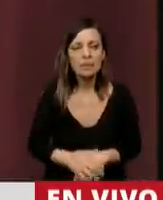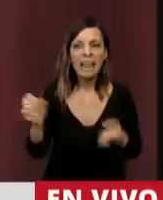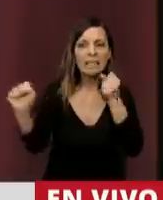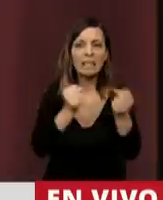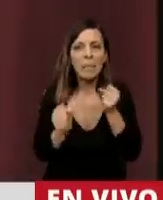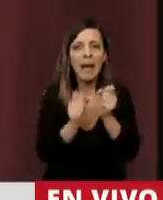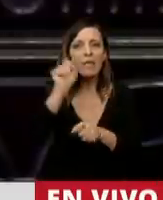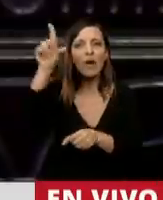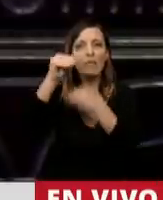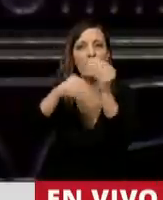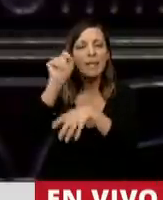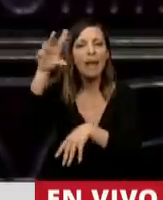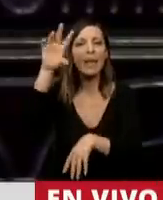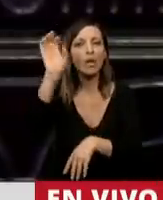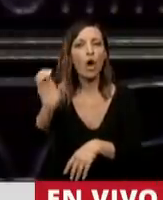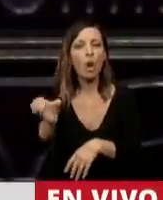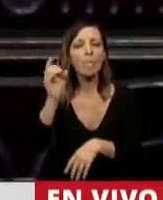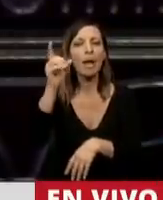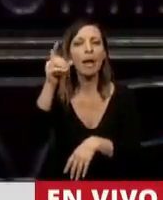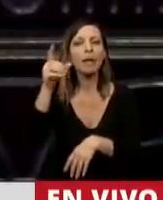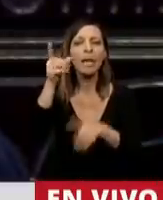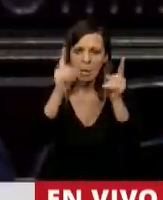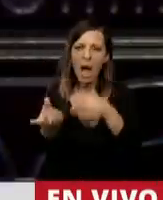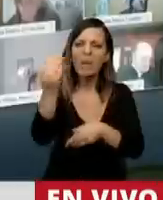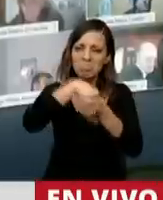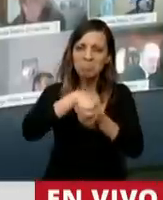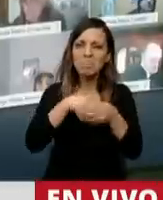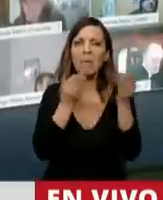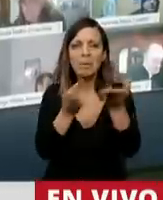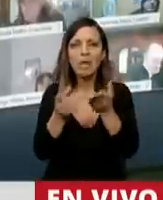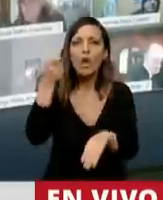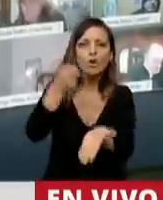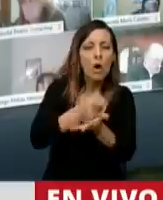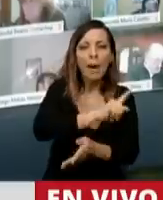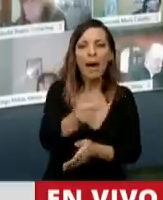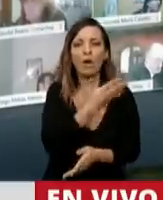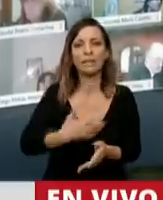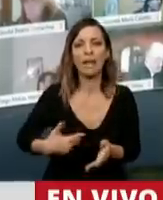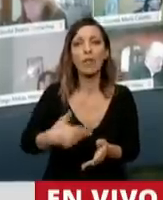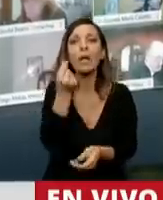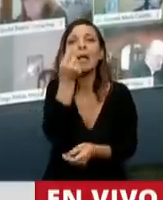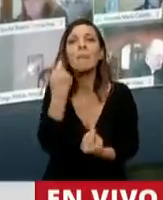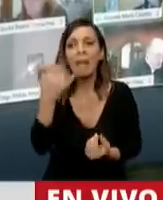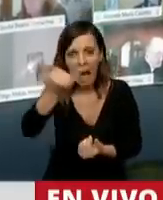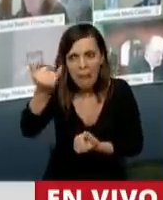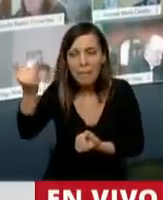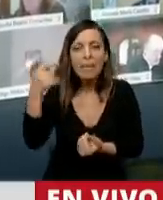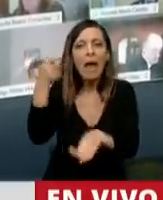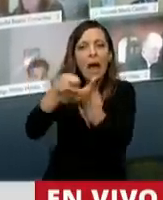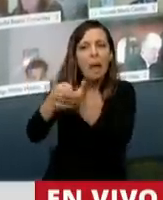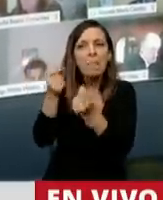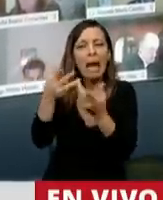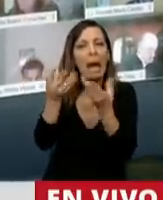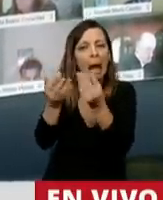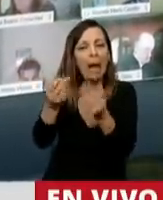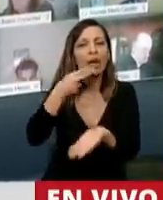llamaban de Colombia. Y lo peor de todo es que ingresaron en el blanqueo, no le pagaron al Estado durante años y la plata la tenían para pagar el carón del Correo.